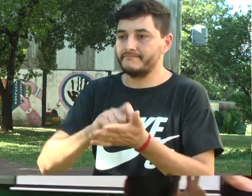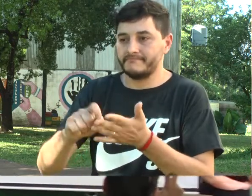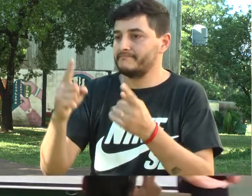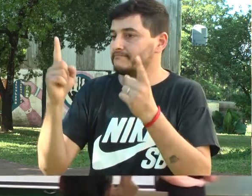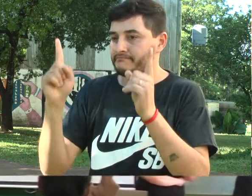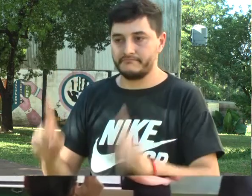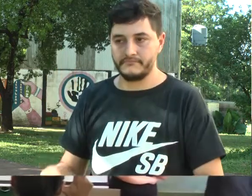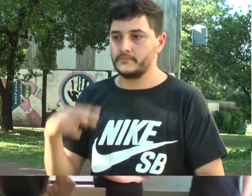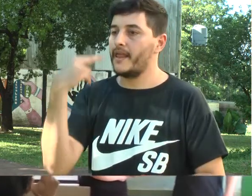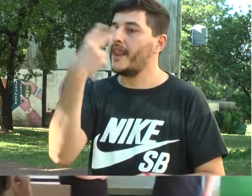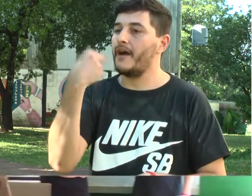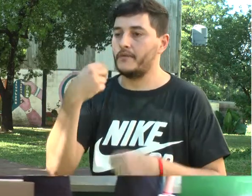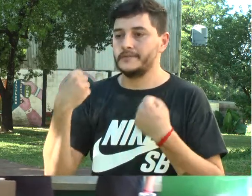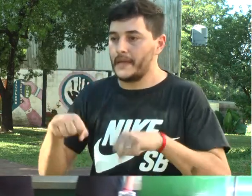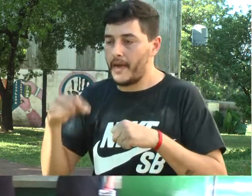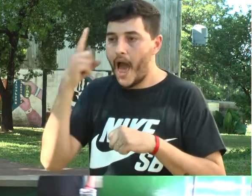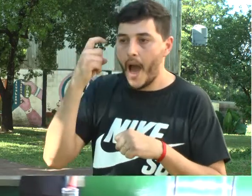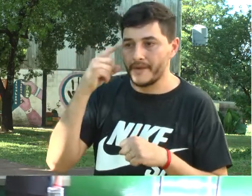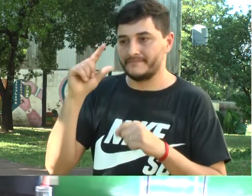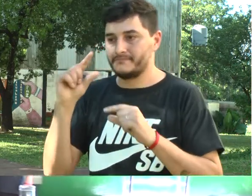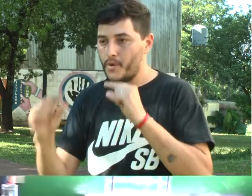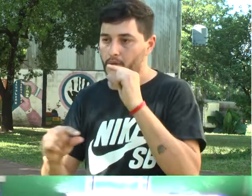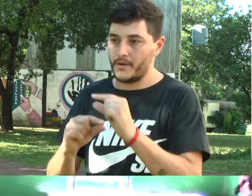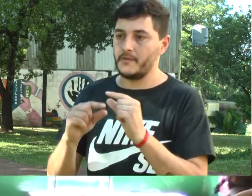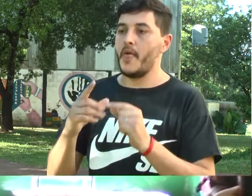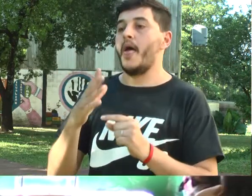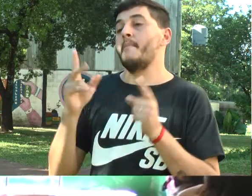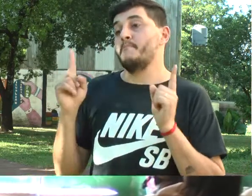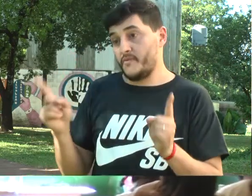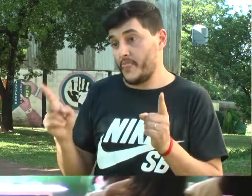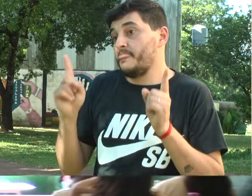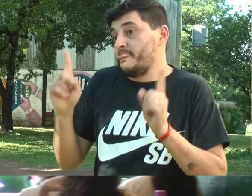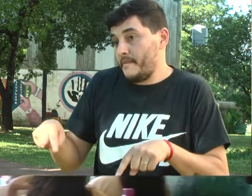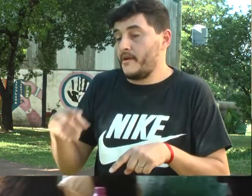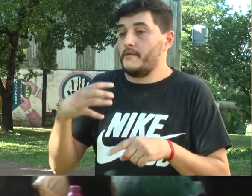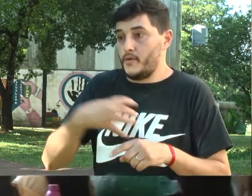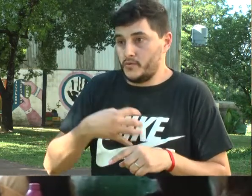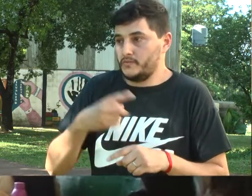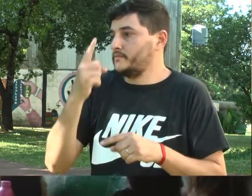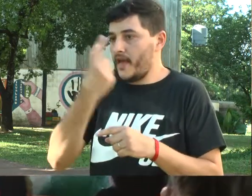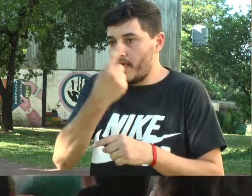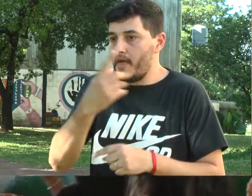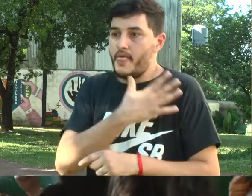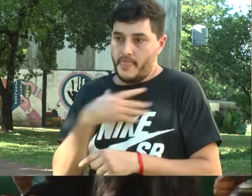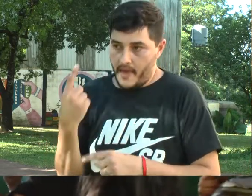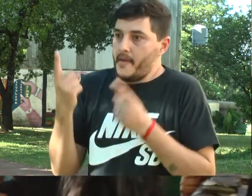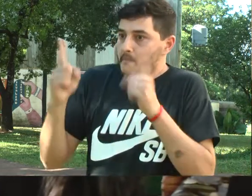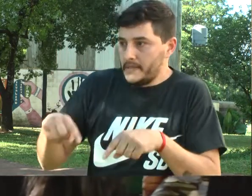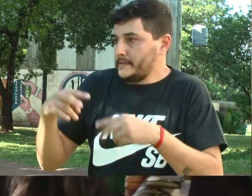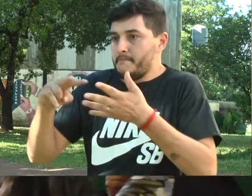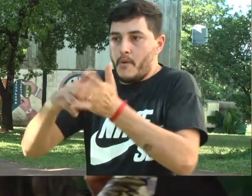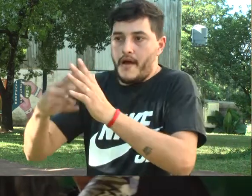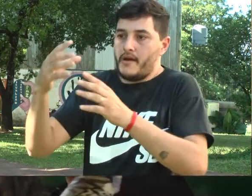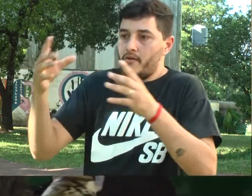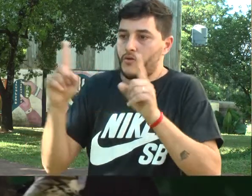Necesitaba ayuda de mis pares. Y aunque podía oralizar y entender lectura labial, no era tan